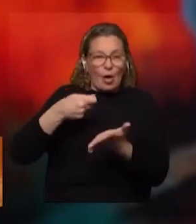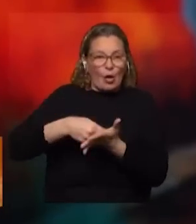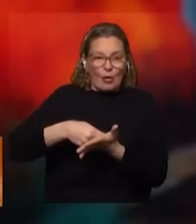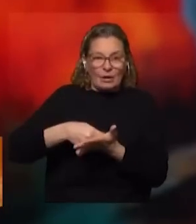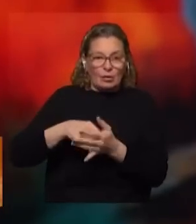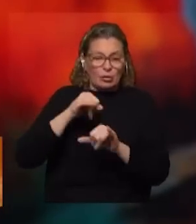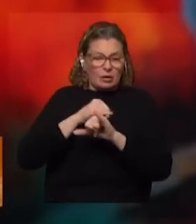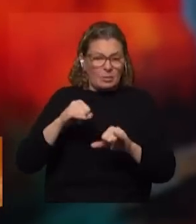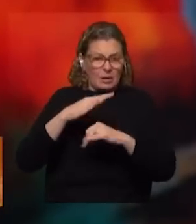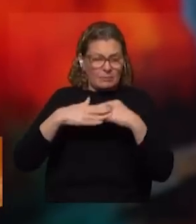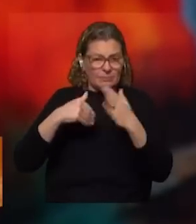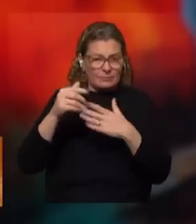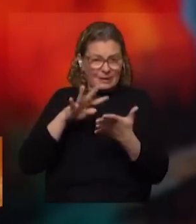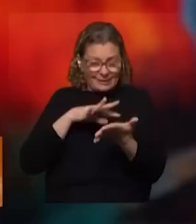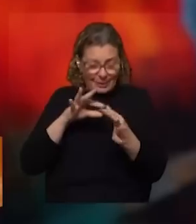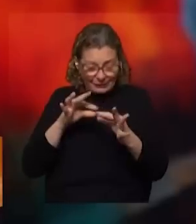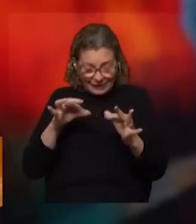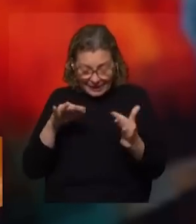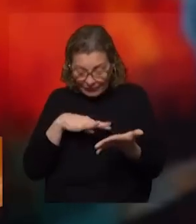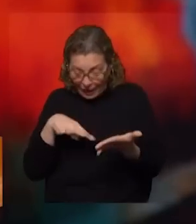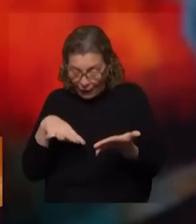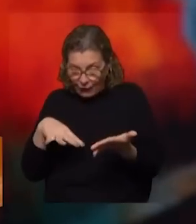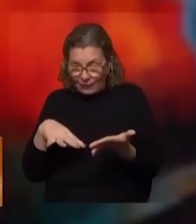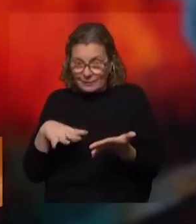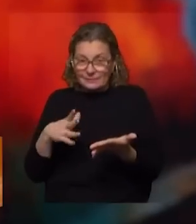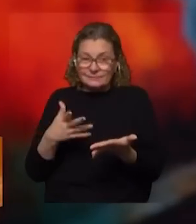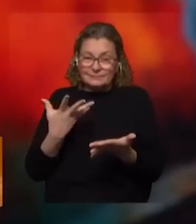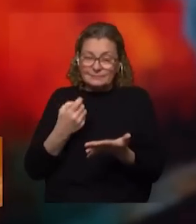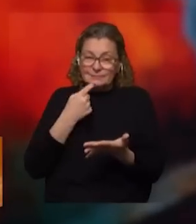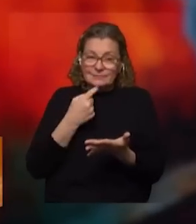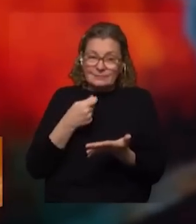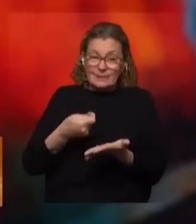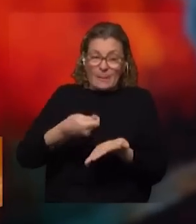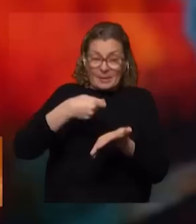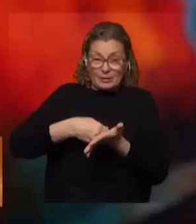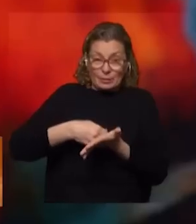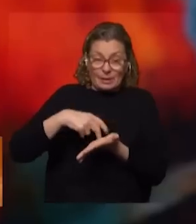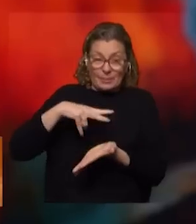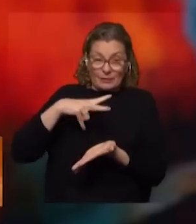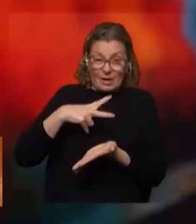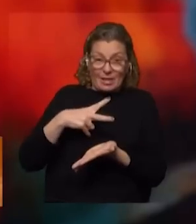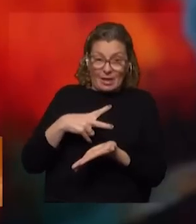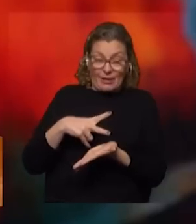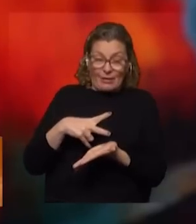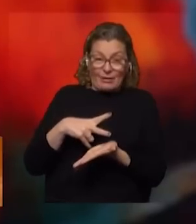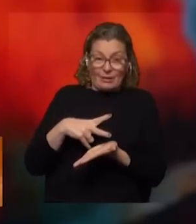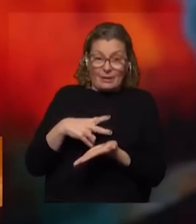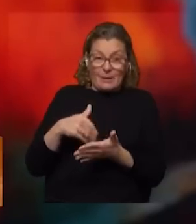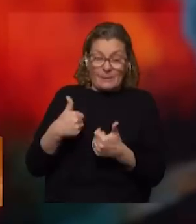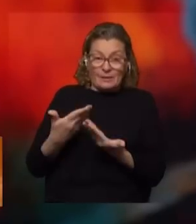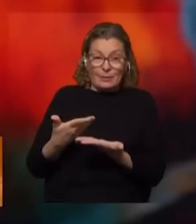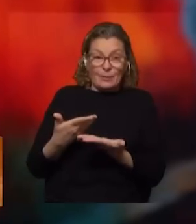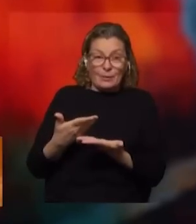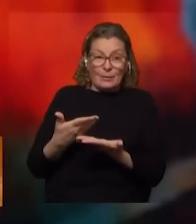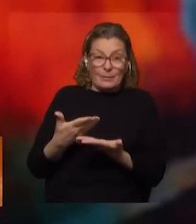construir, ¿sí? aparece una tercera parte que es el que le prestó la plata al privado que en realidad no pone su capital, ¿no? Esto de que toma el